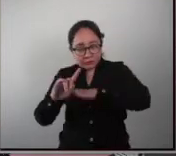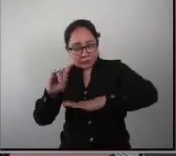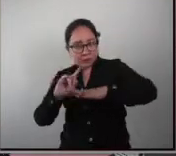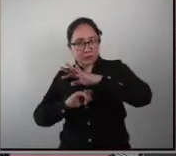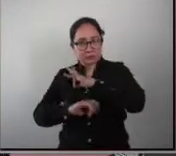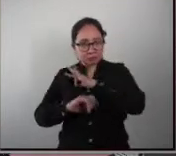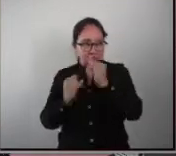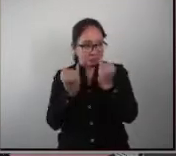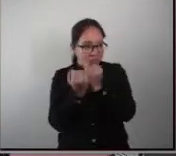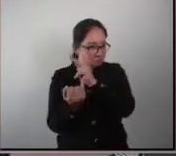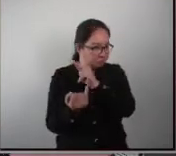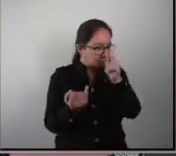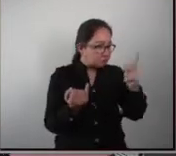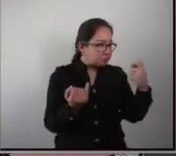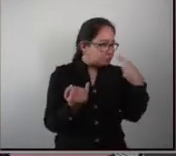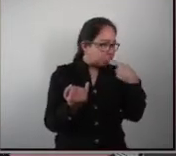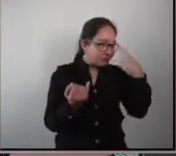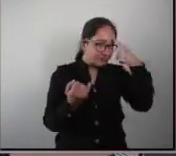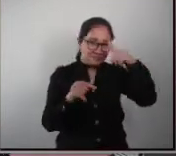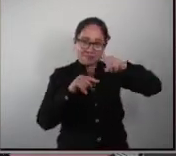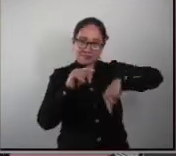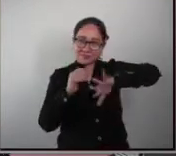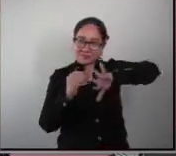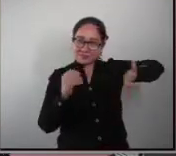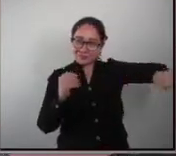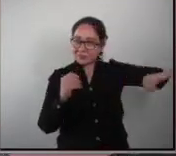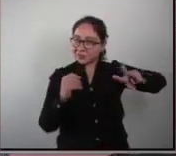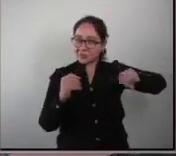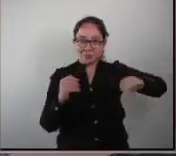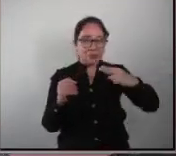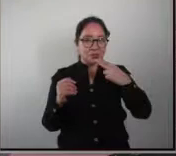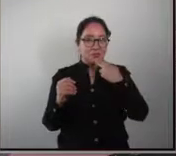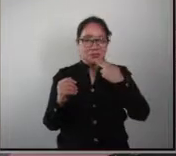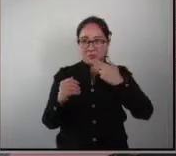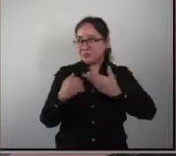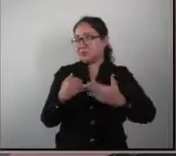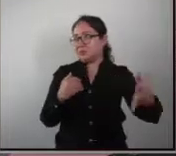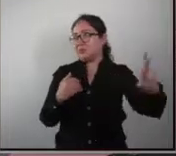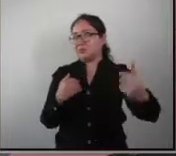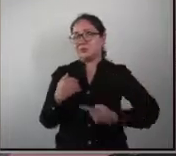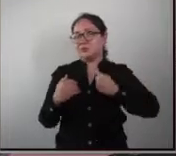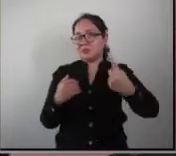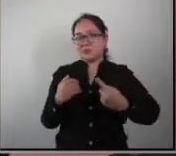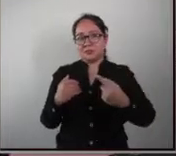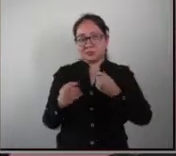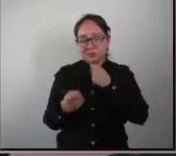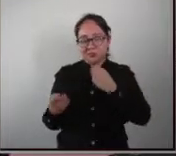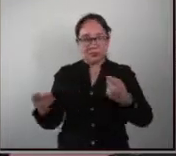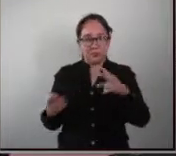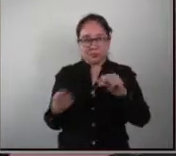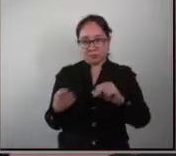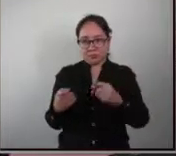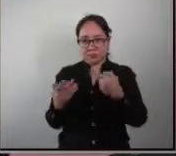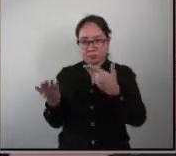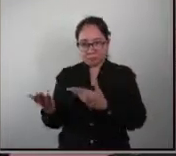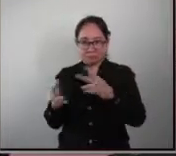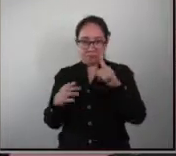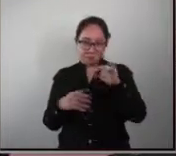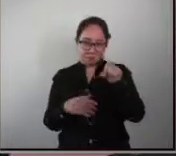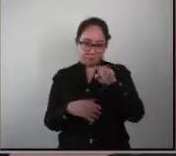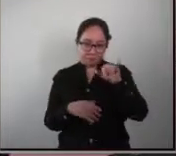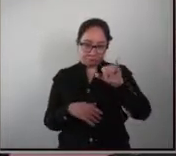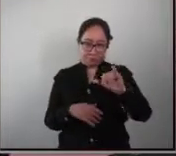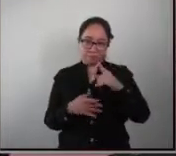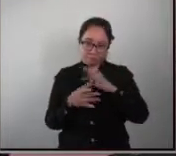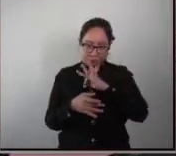nivel del fármaco para poder eliminarlo y no estarlo dando de manera permanente a los niños pero Lisi nos puede platicar que